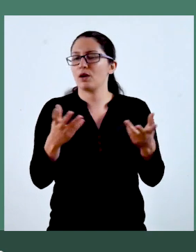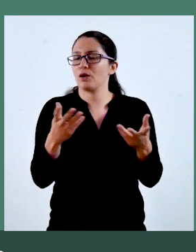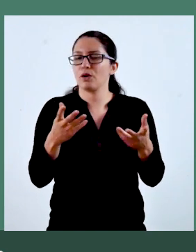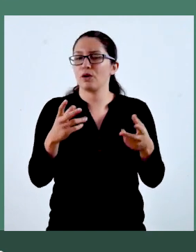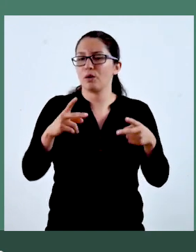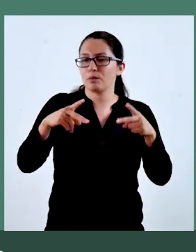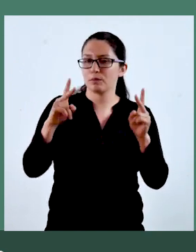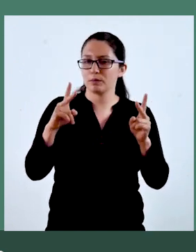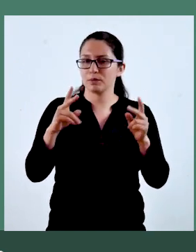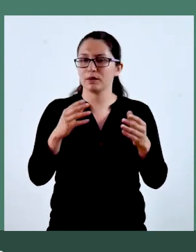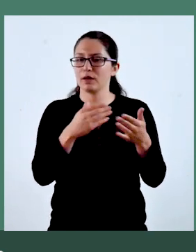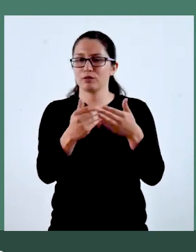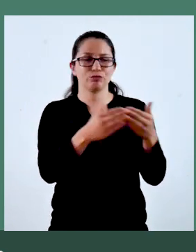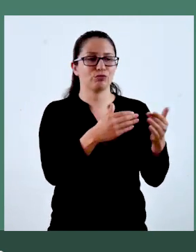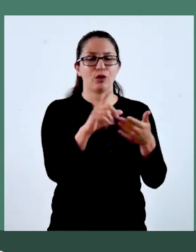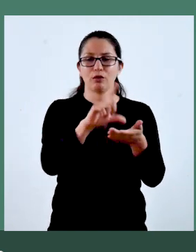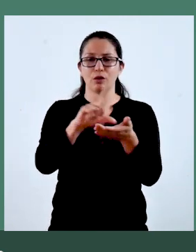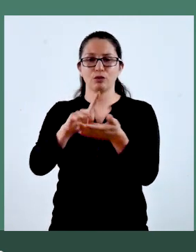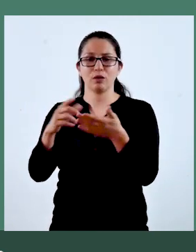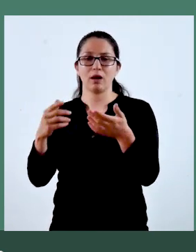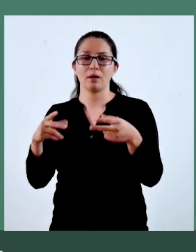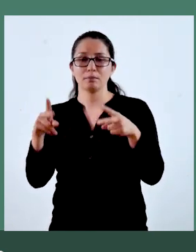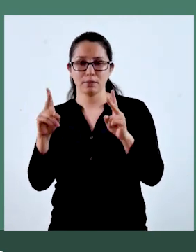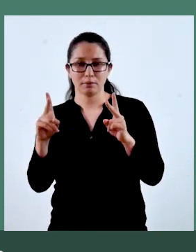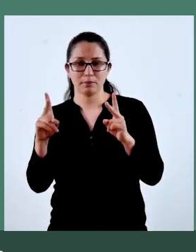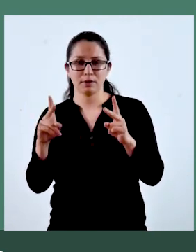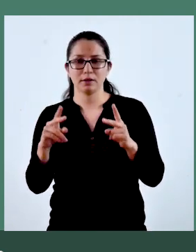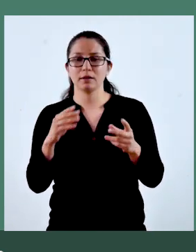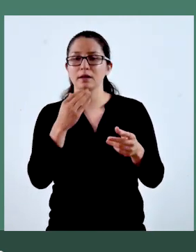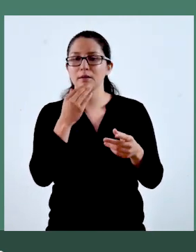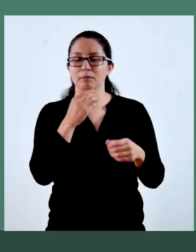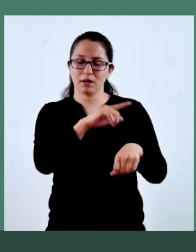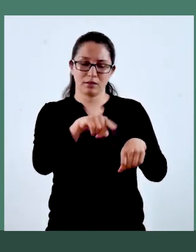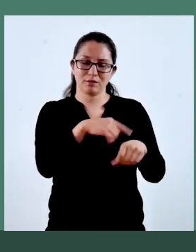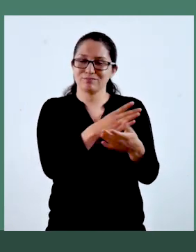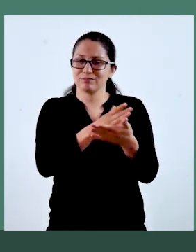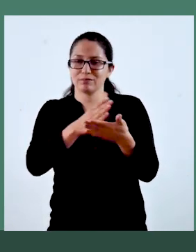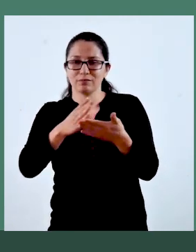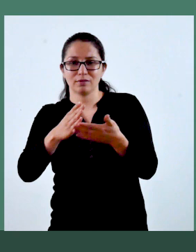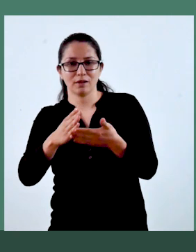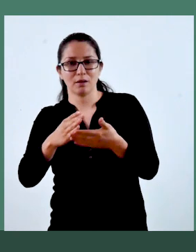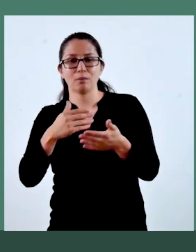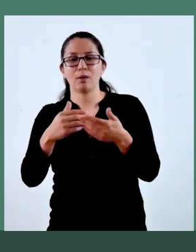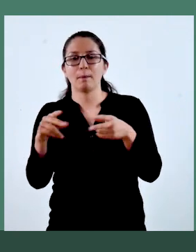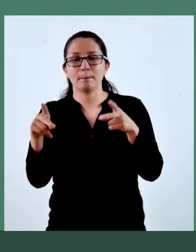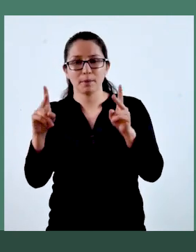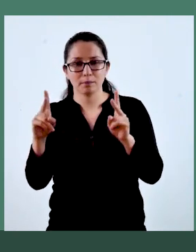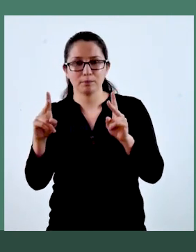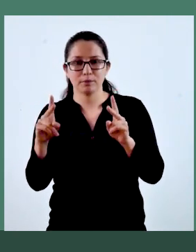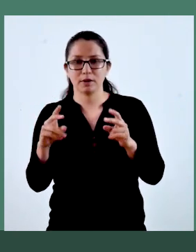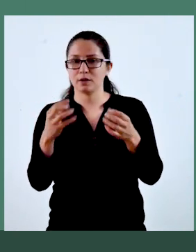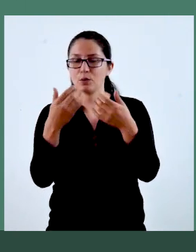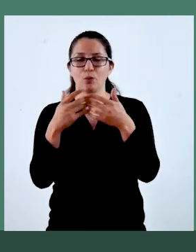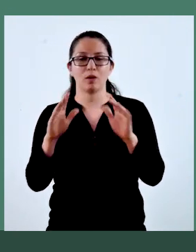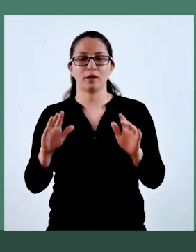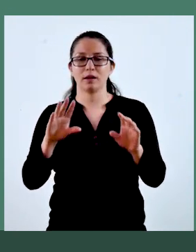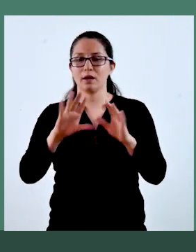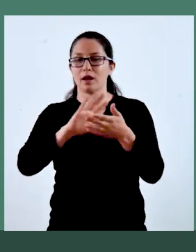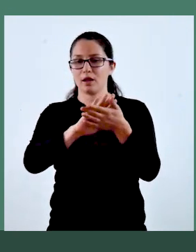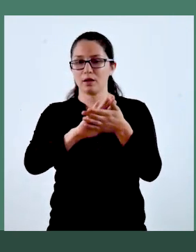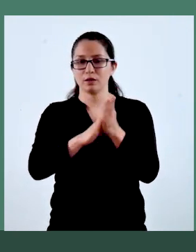detallando medios, territorio, plazos y cualquier otra condición que especifique el titular en la licencia o permiso.